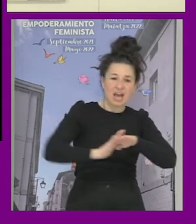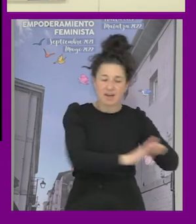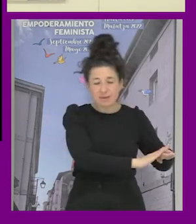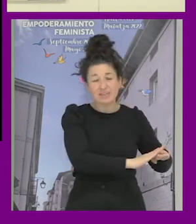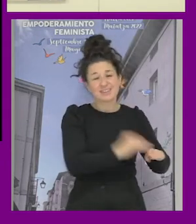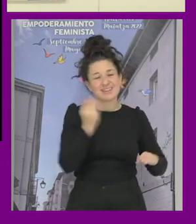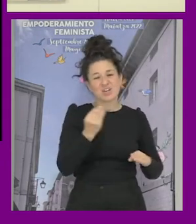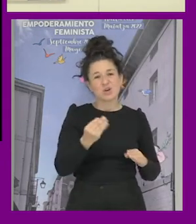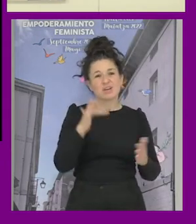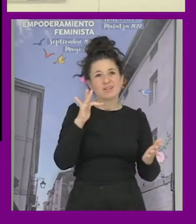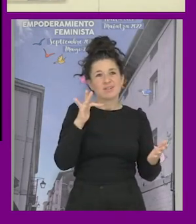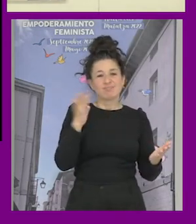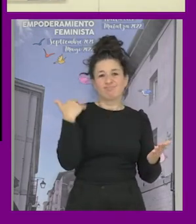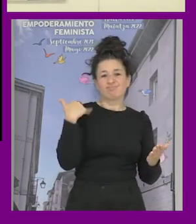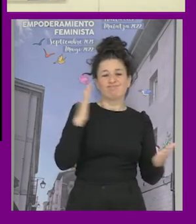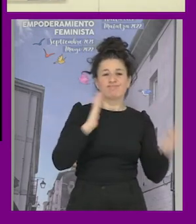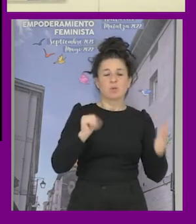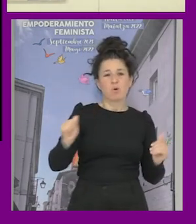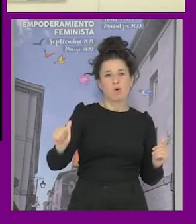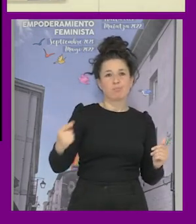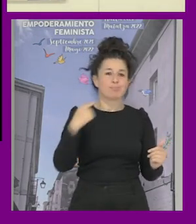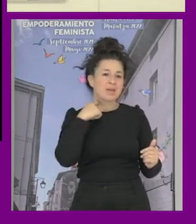oportunidades de acompañamiento